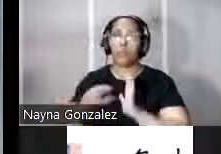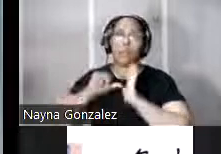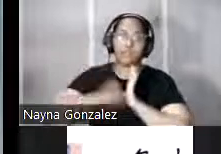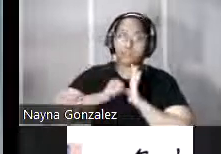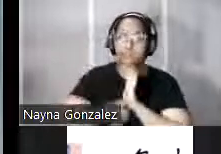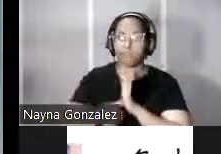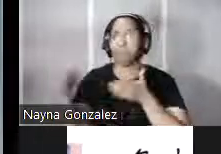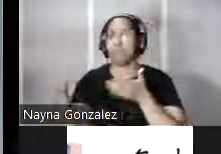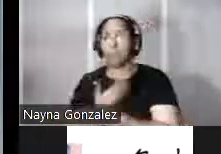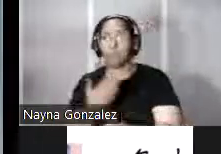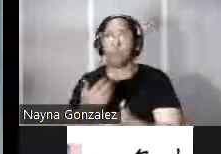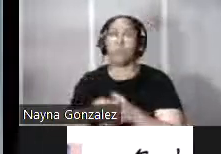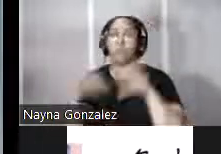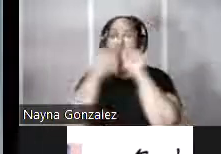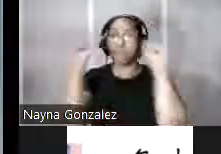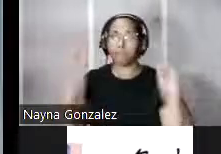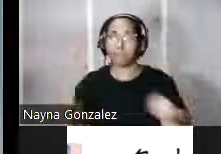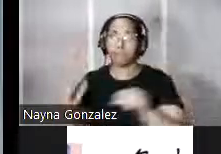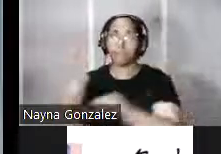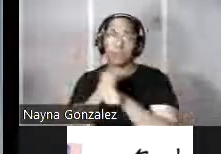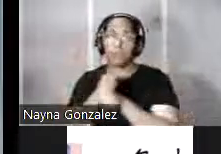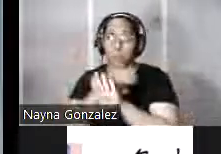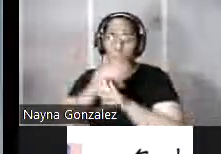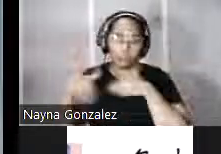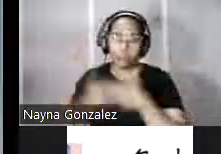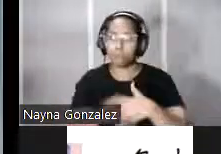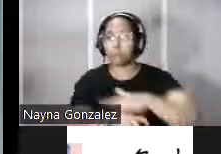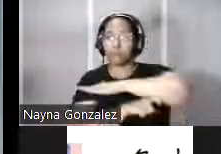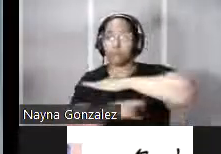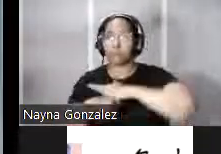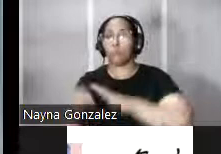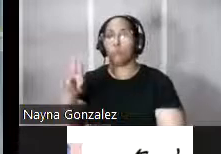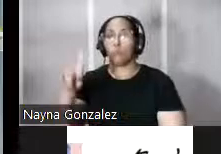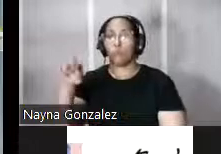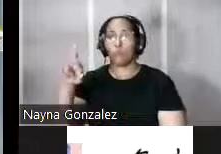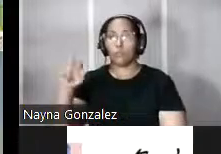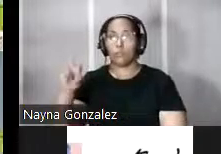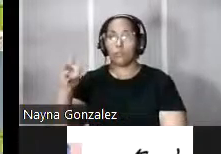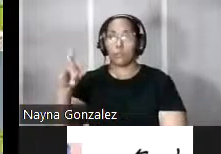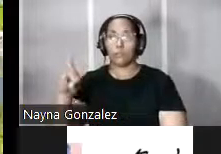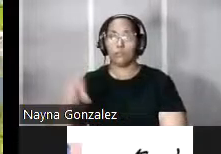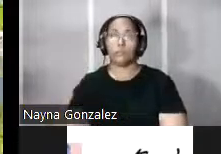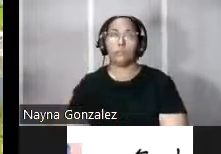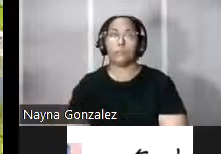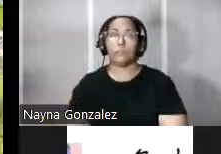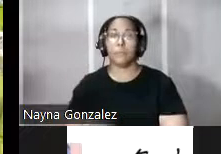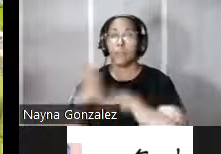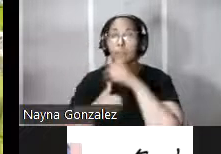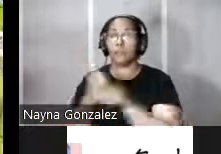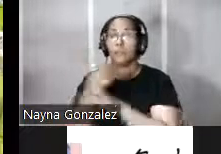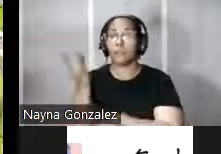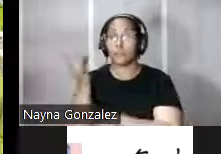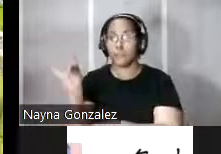modernizar los sistemas defensivos de todos los puertos de ultramar En el siglo XVIII